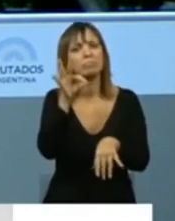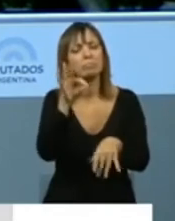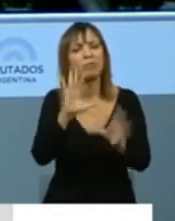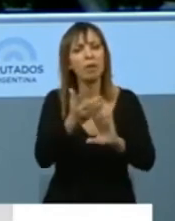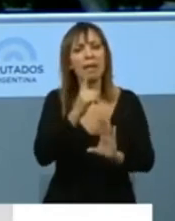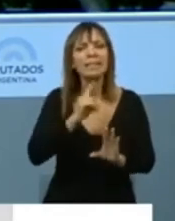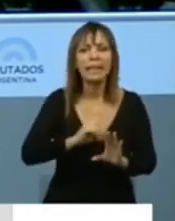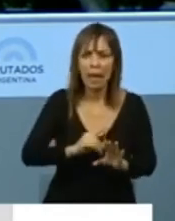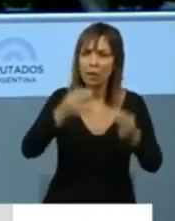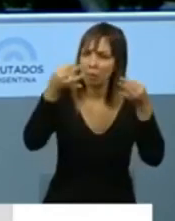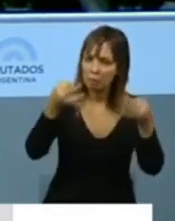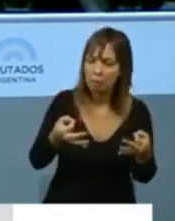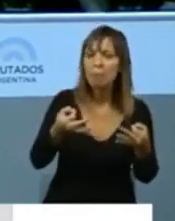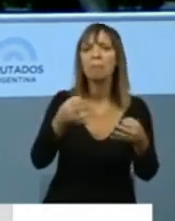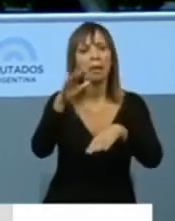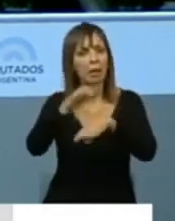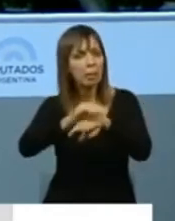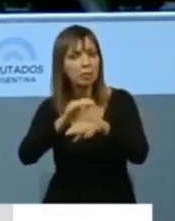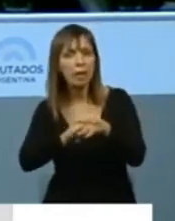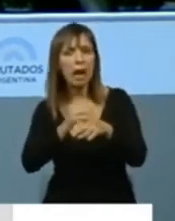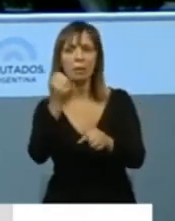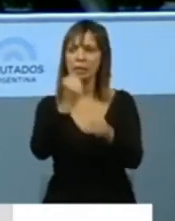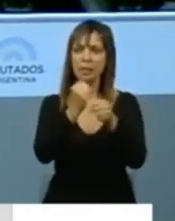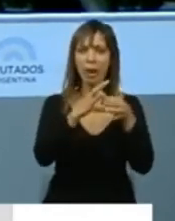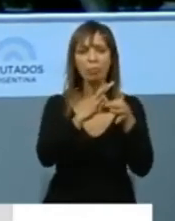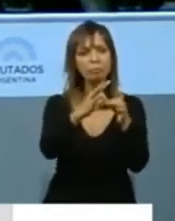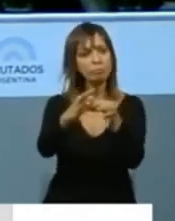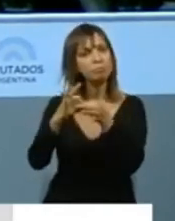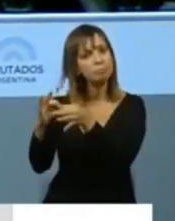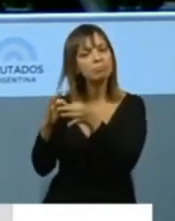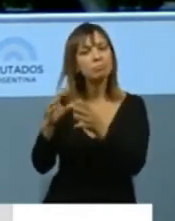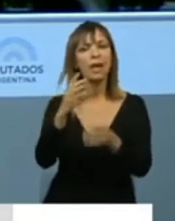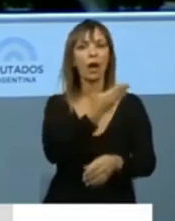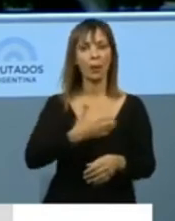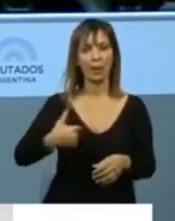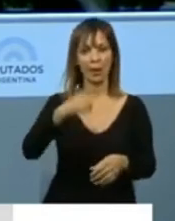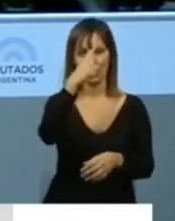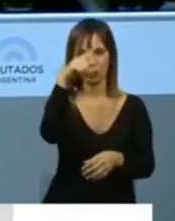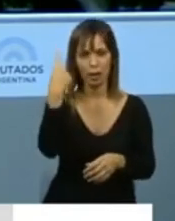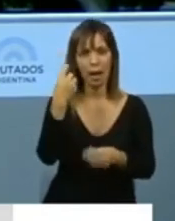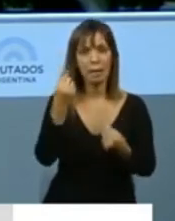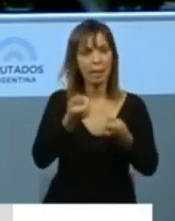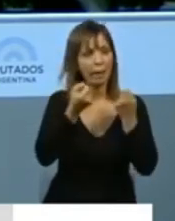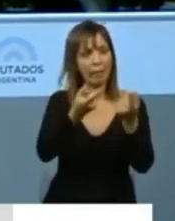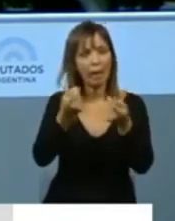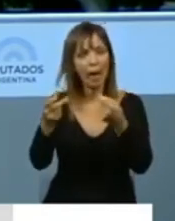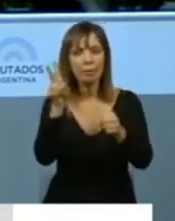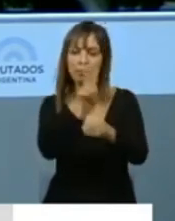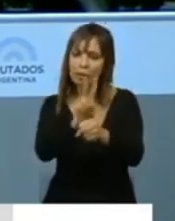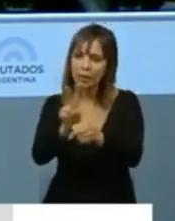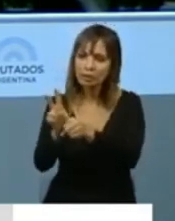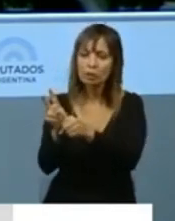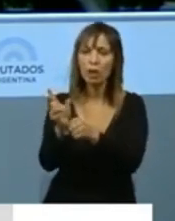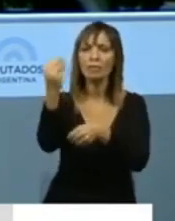conjunto y articulado que viene haciendo el Gobierno Nacional para garantizar la cobertura y la protección